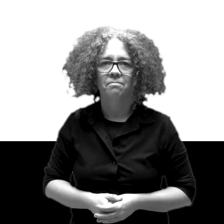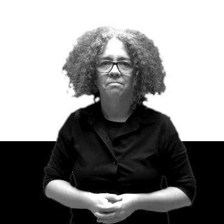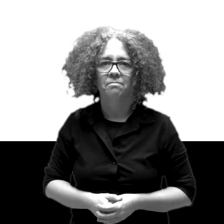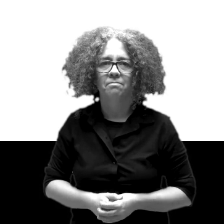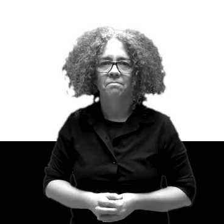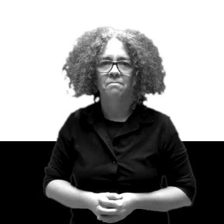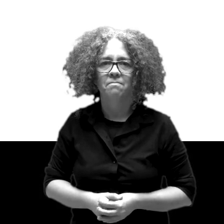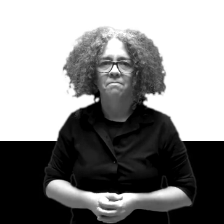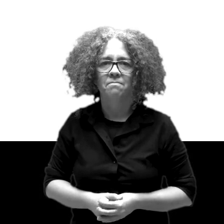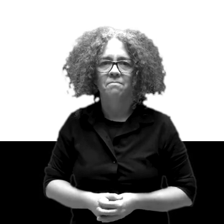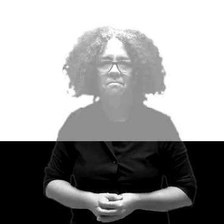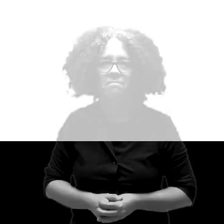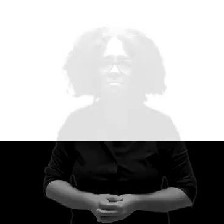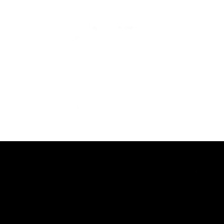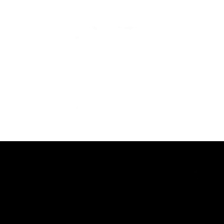Grupo Social 11